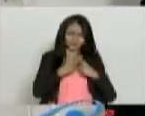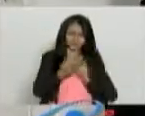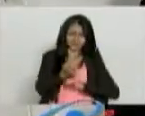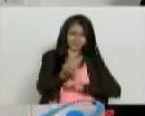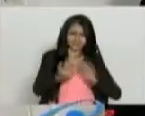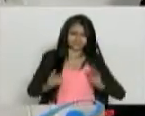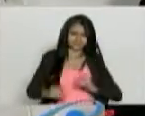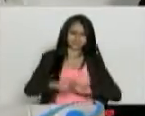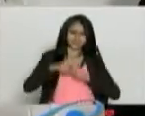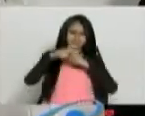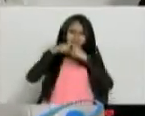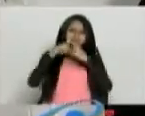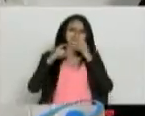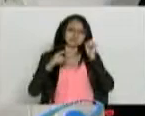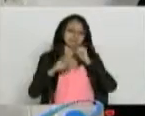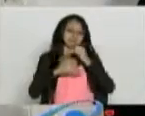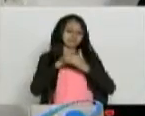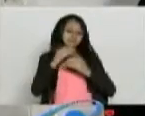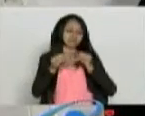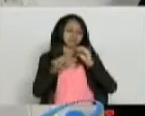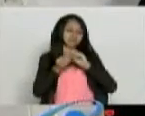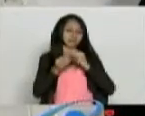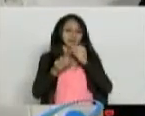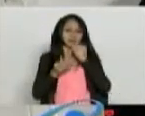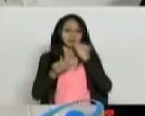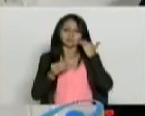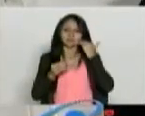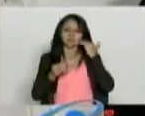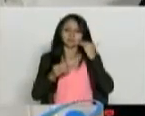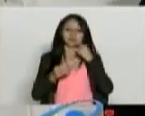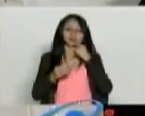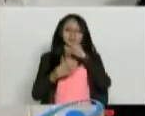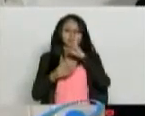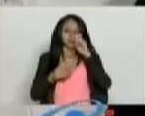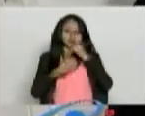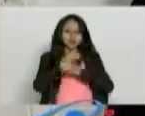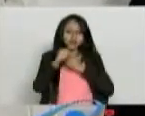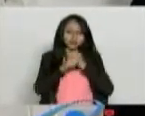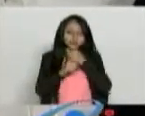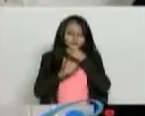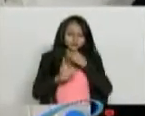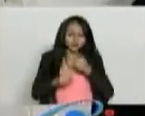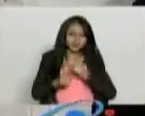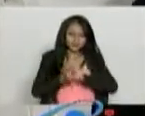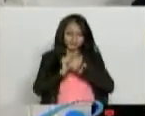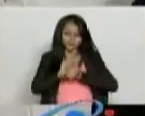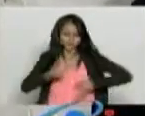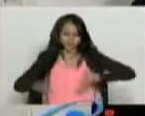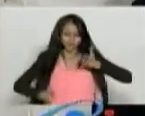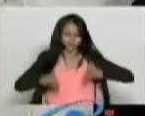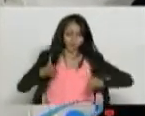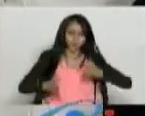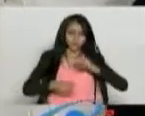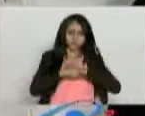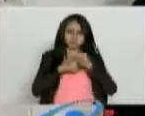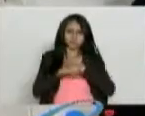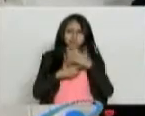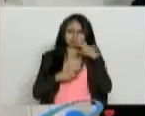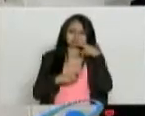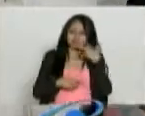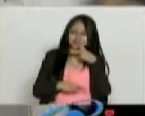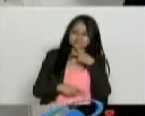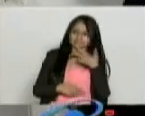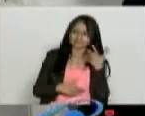Sí. Yo he conocido mujeres en gimnasios de 70 años que dan envidia. Con una salud